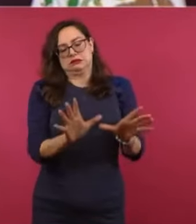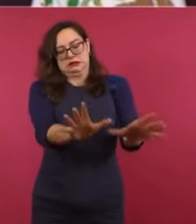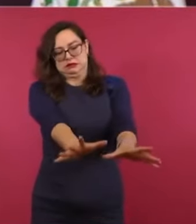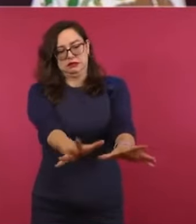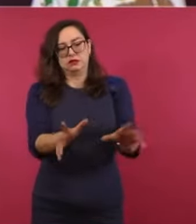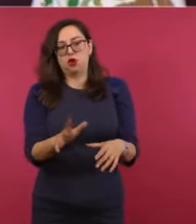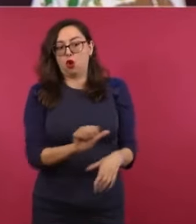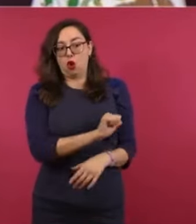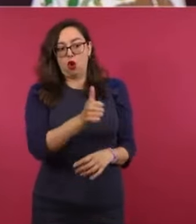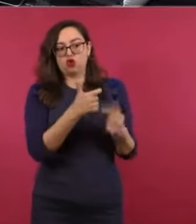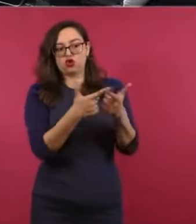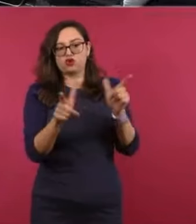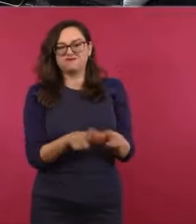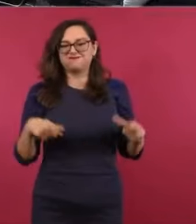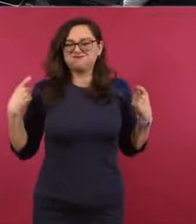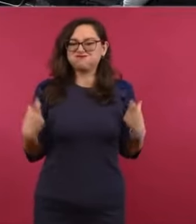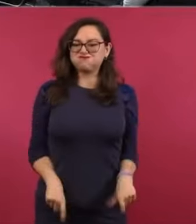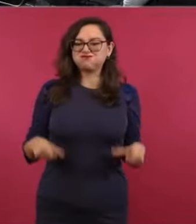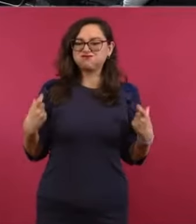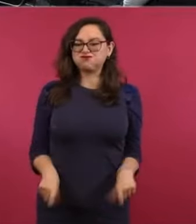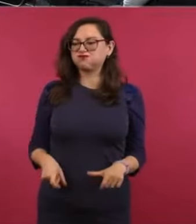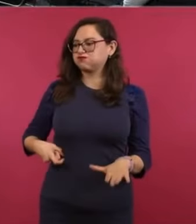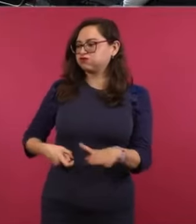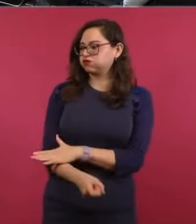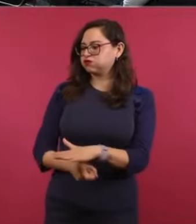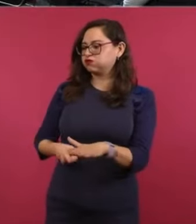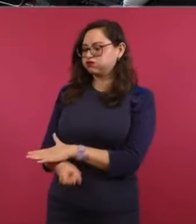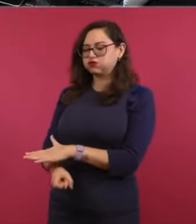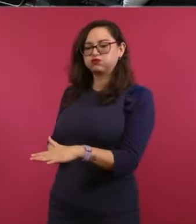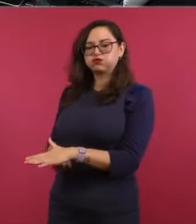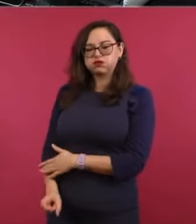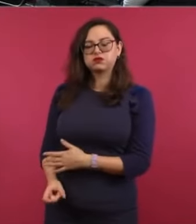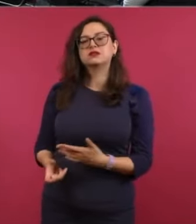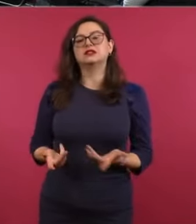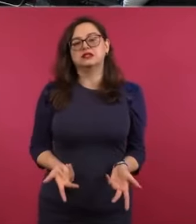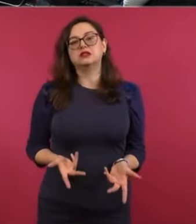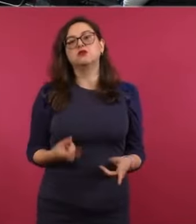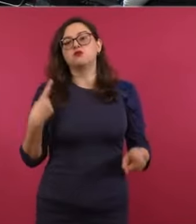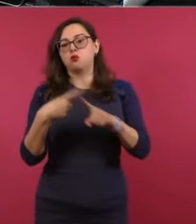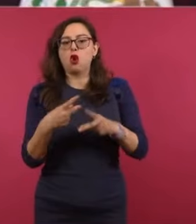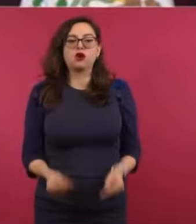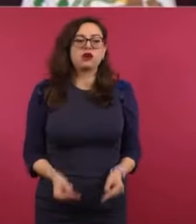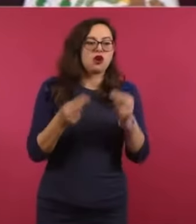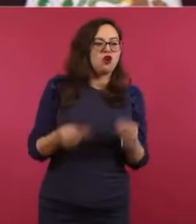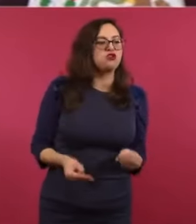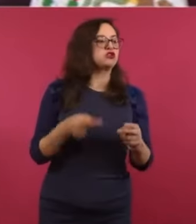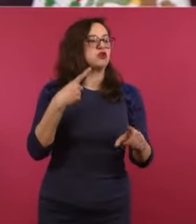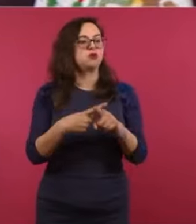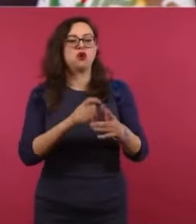mucho dinero, que está de por medio, son los contratos, toda la corrupción.